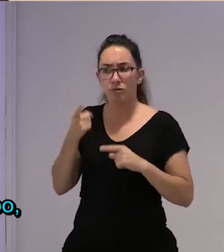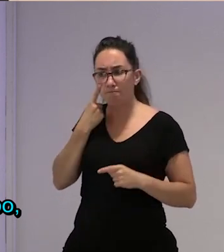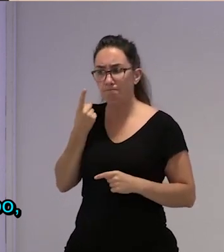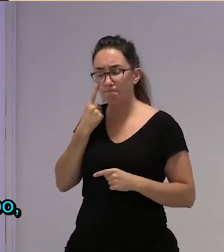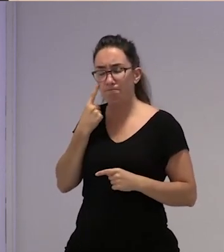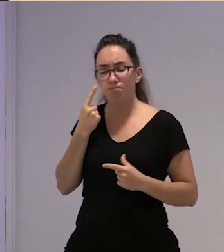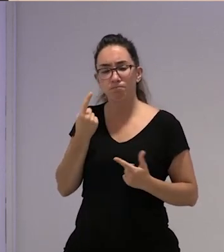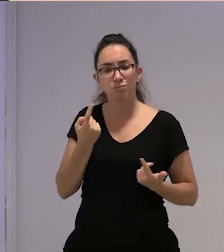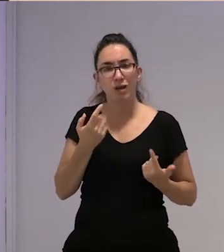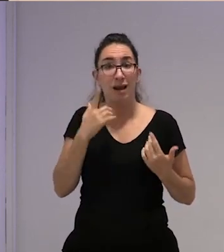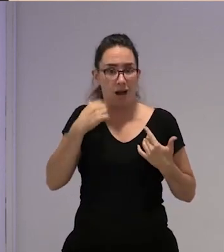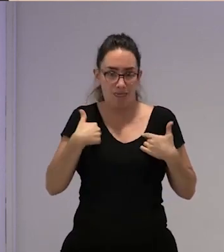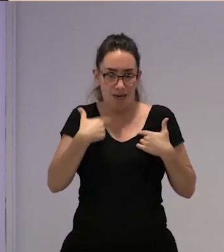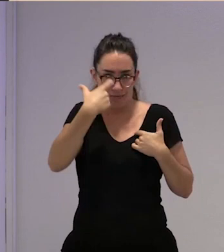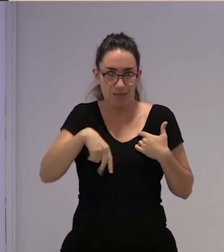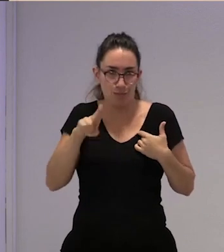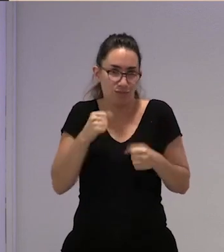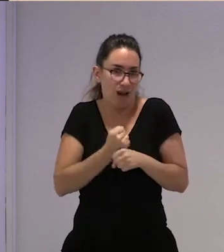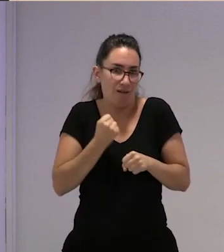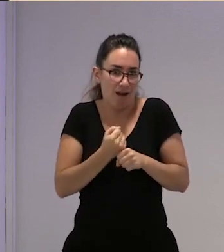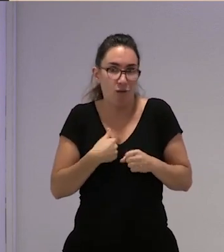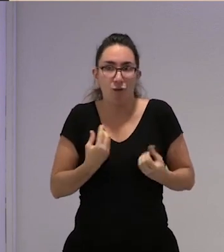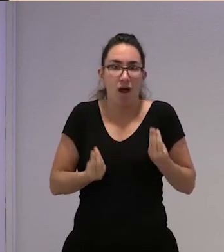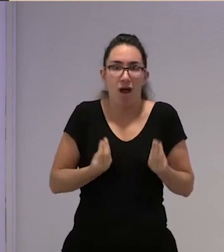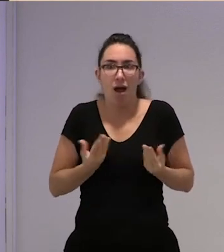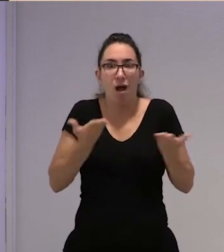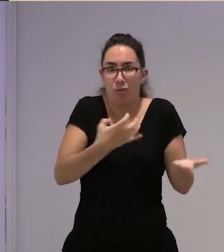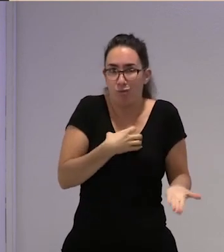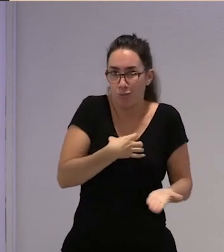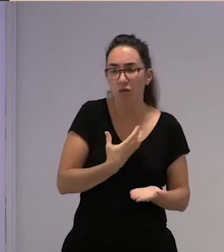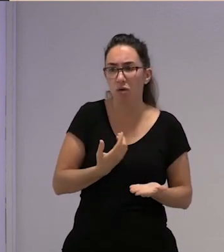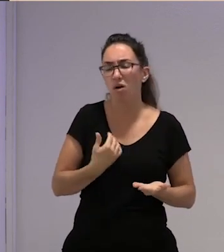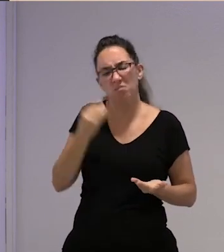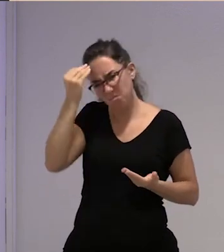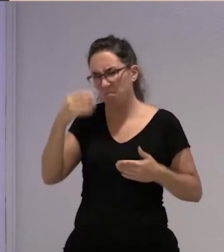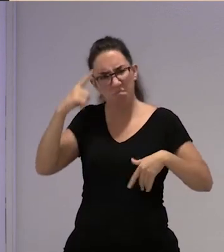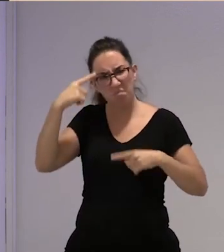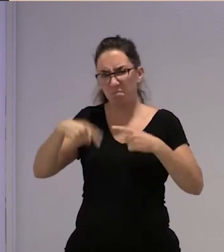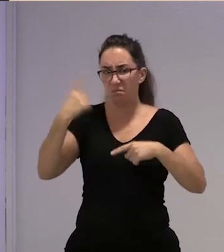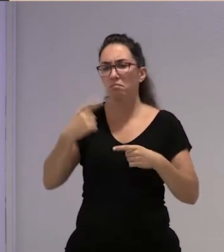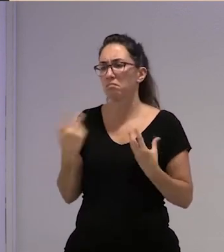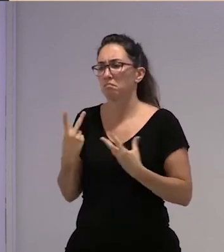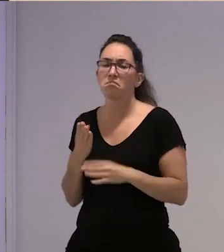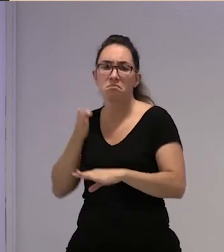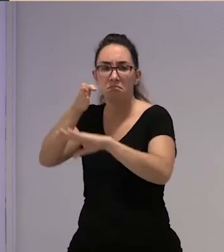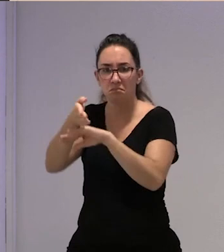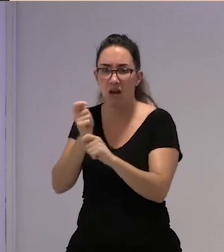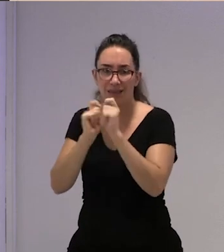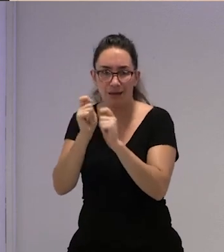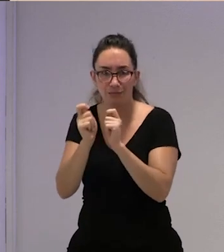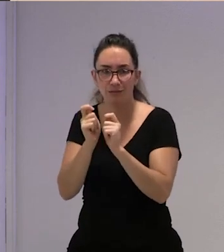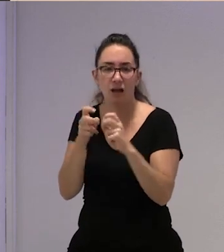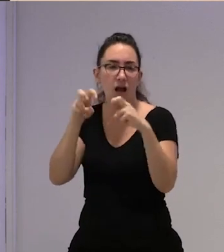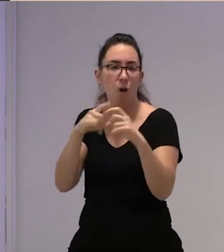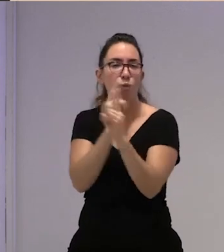soy una trabajadora más yo no podía hacer más entonces pues me digo venga pues nos vamos llegó la chavala fuimos a hablar con ella en el